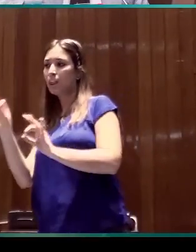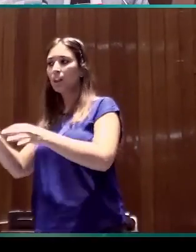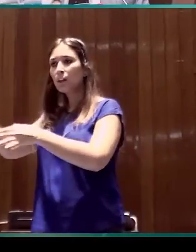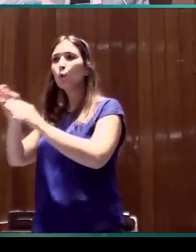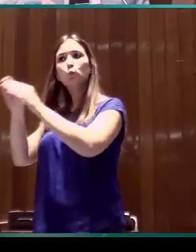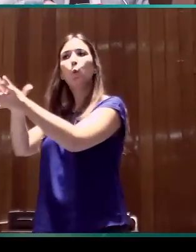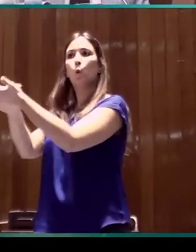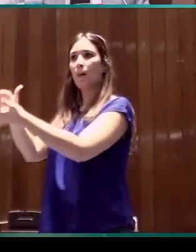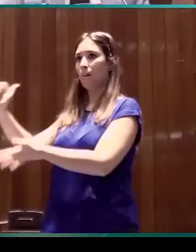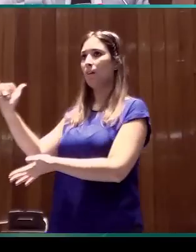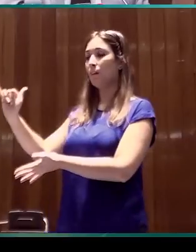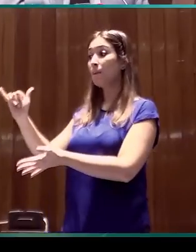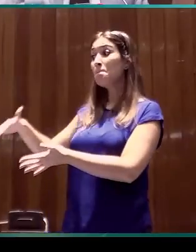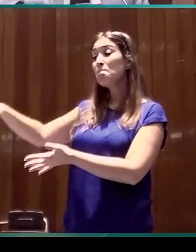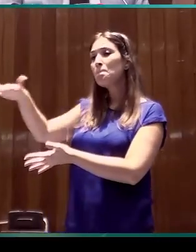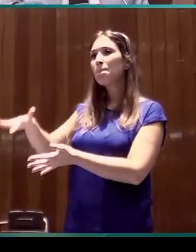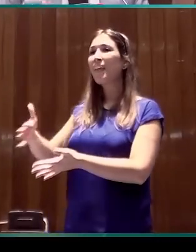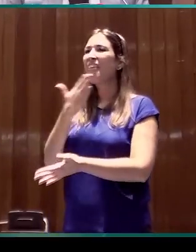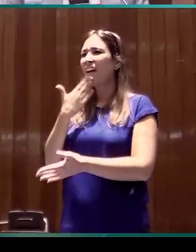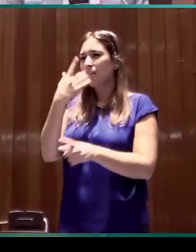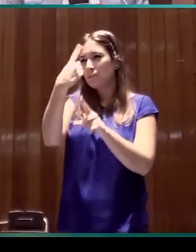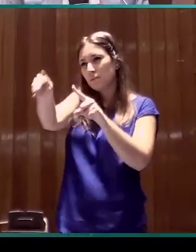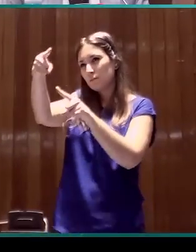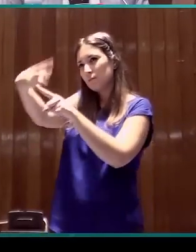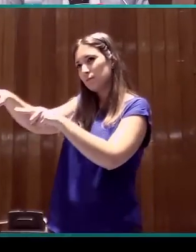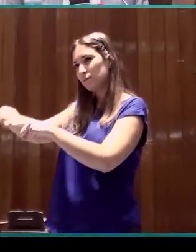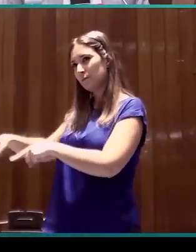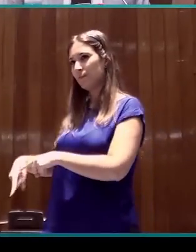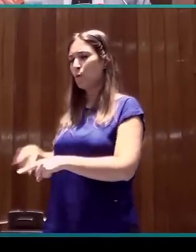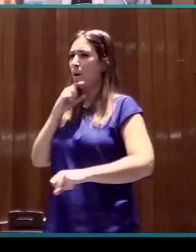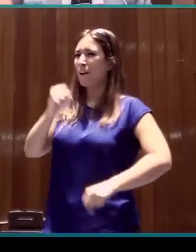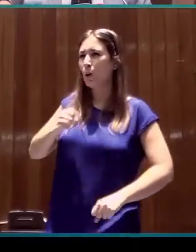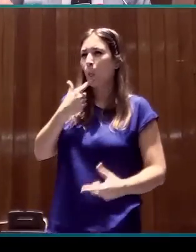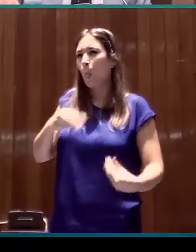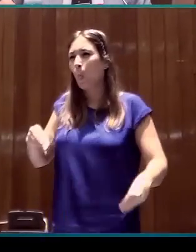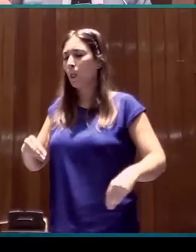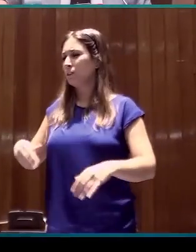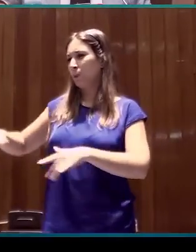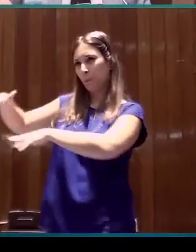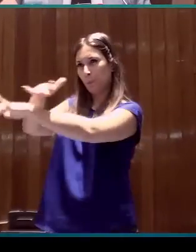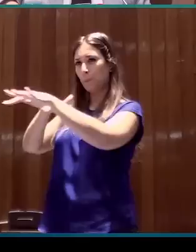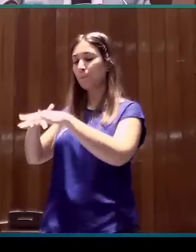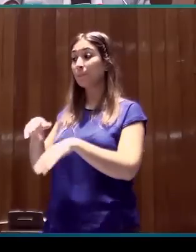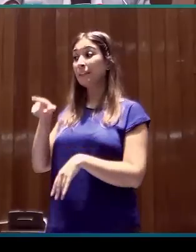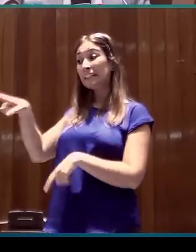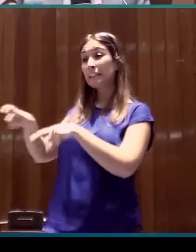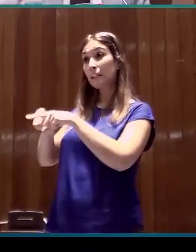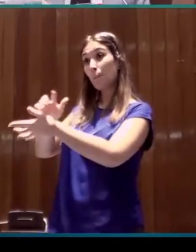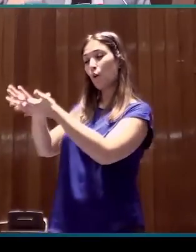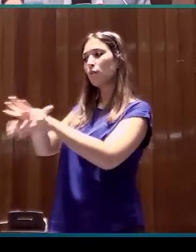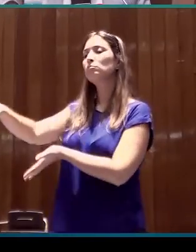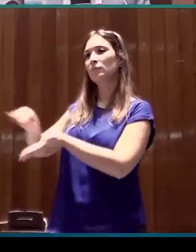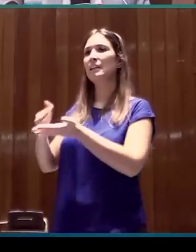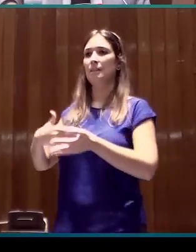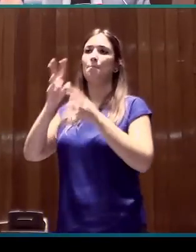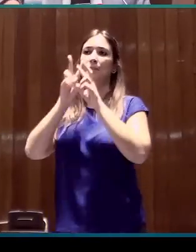que reúne a diferentes generaciones de signantes. Entre los estudios que se han hecho de esta lengua,